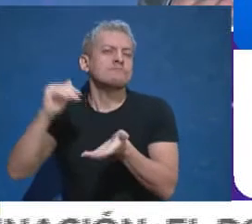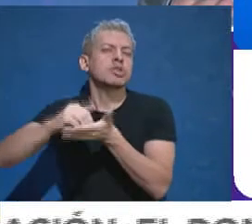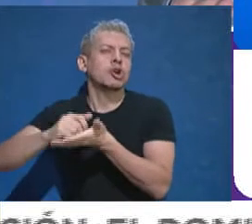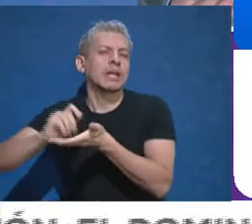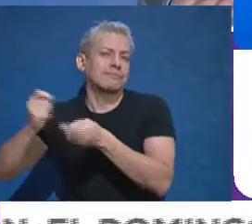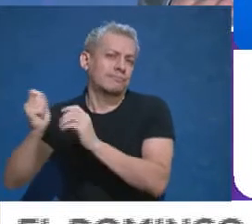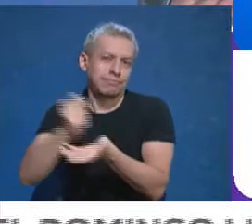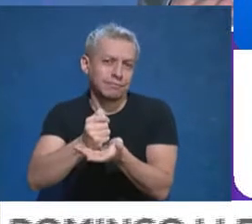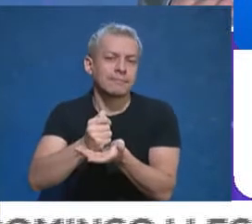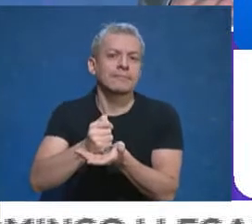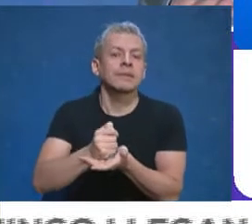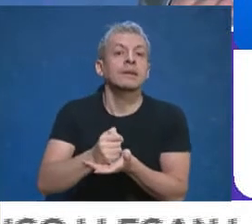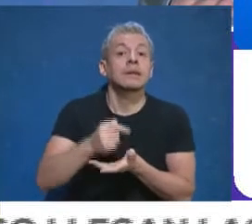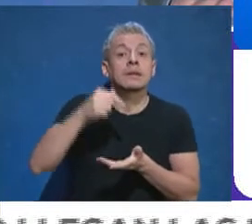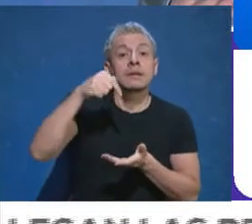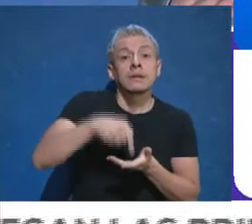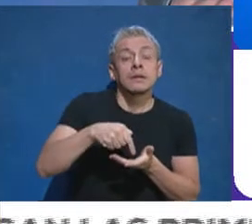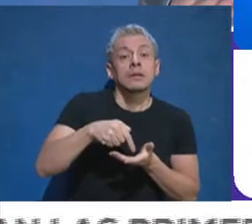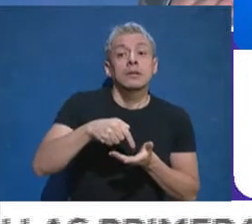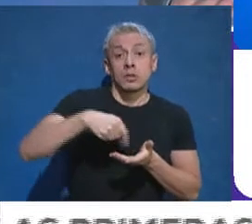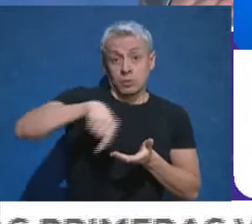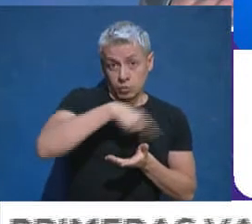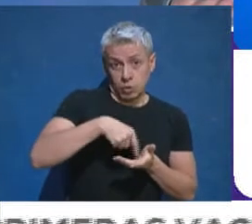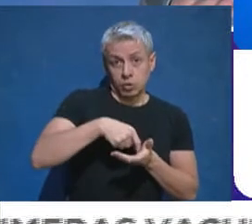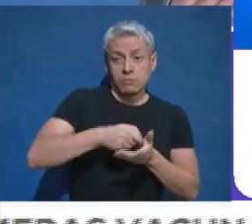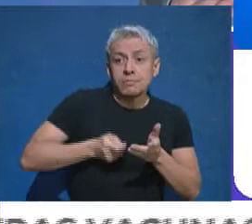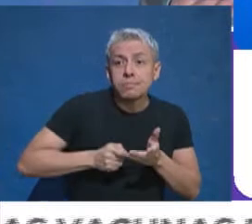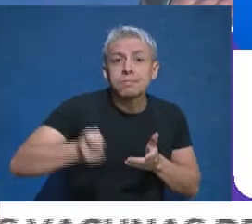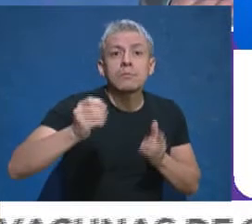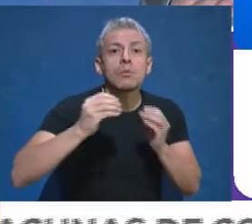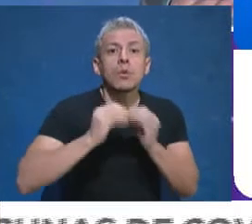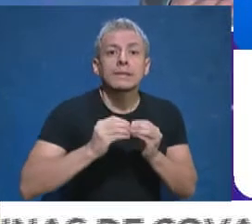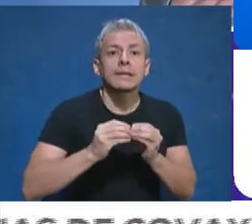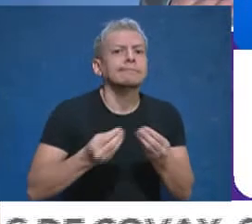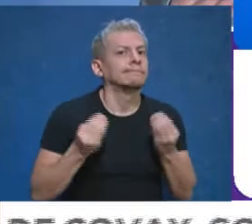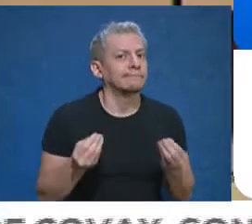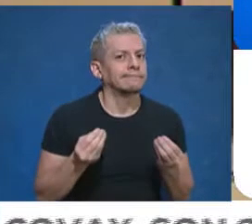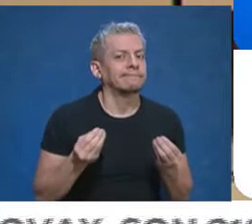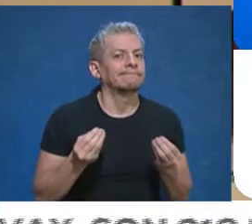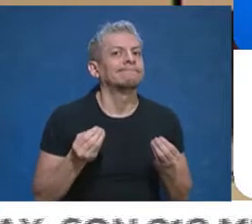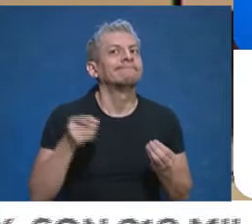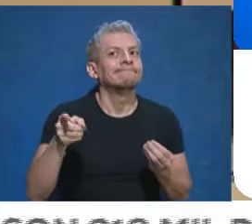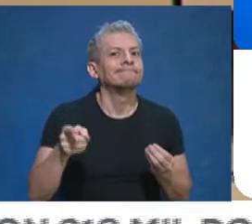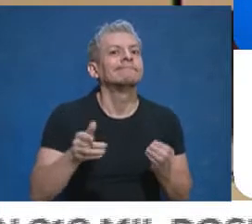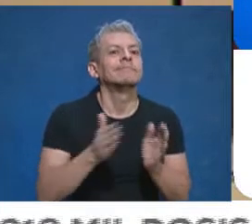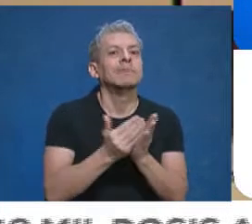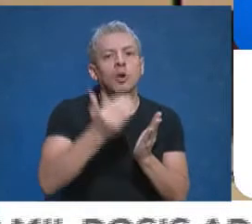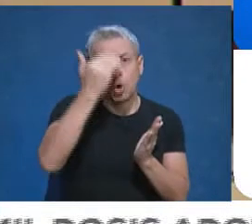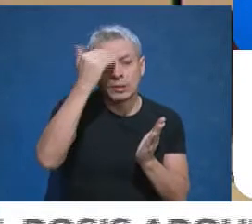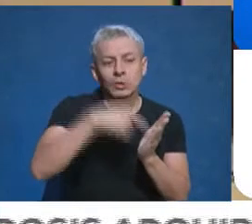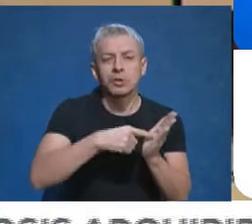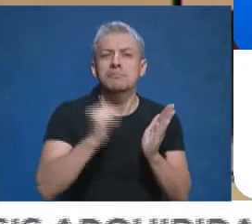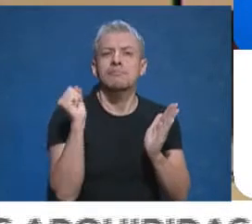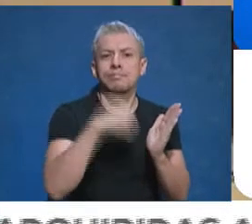En la acción judicial, nosotros lo que vamos a plantear es precisamente que aquí hay una omisión inconstitucional que discrimina a la